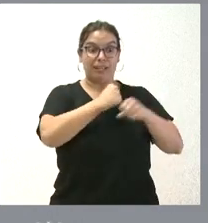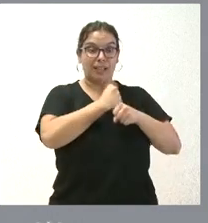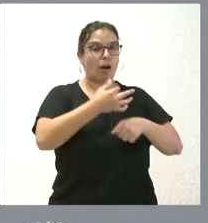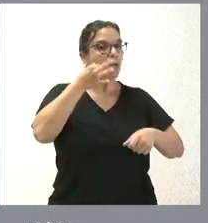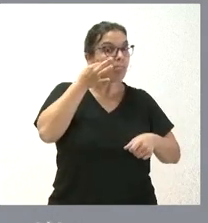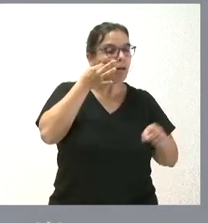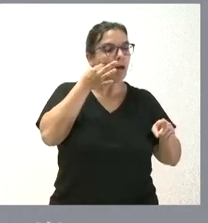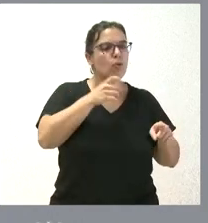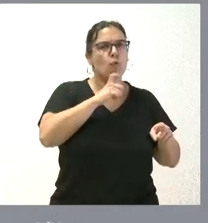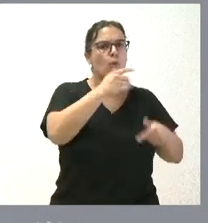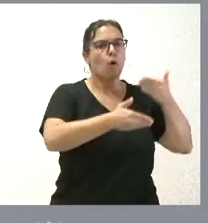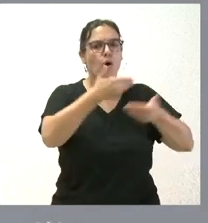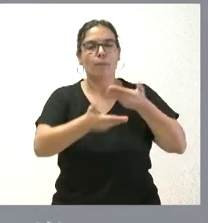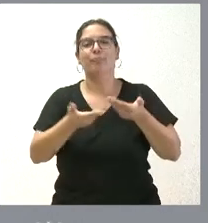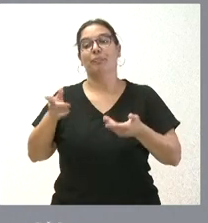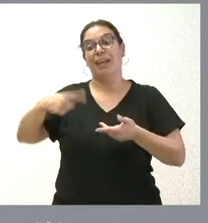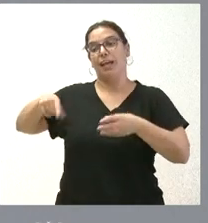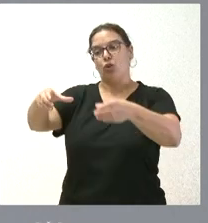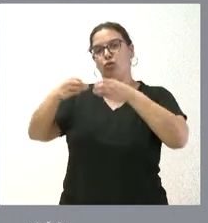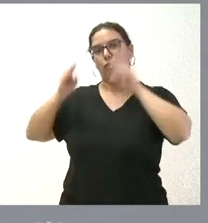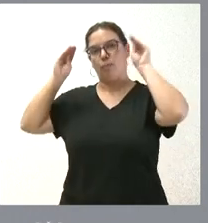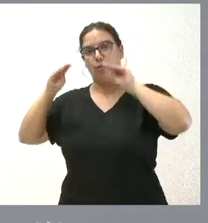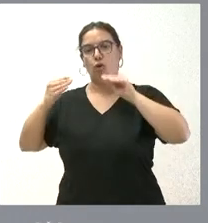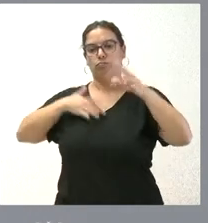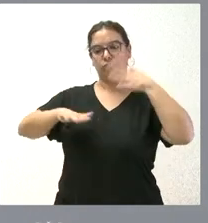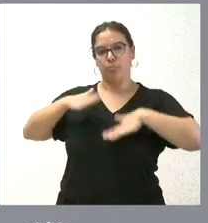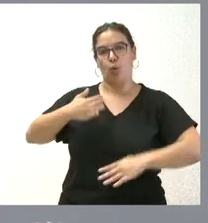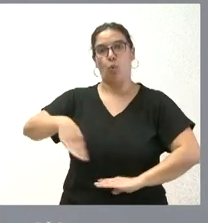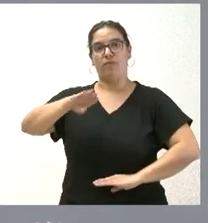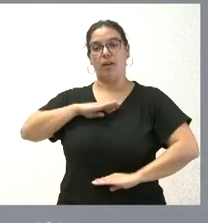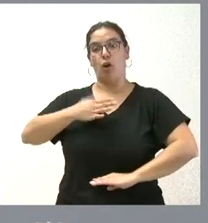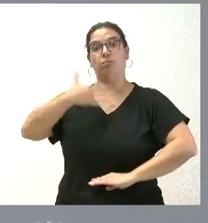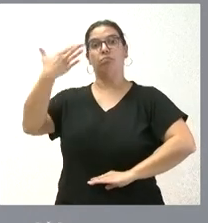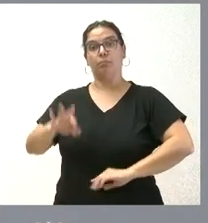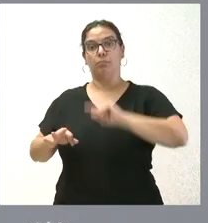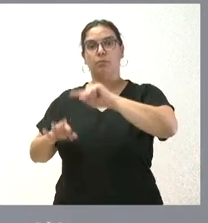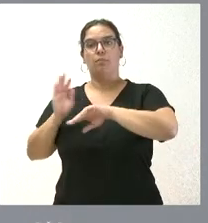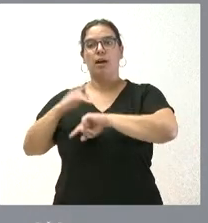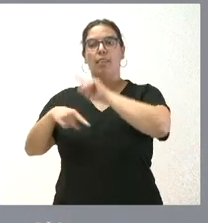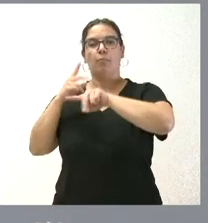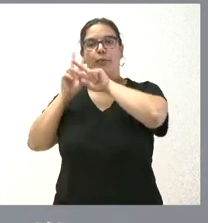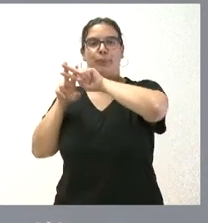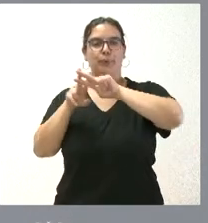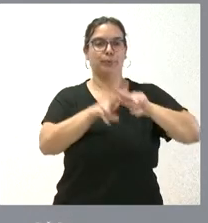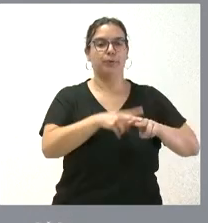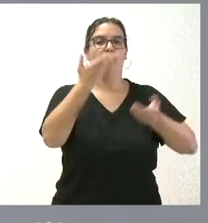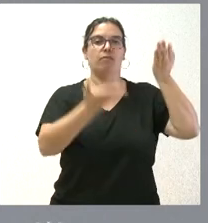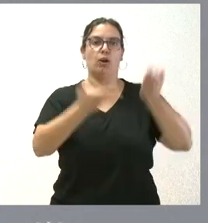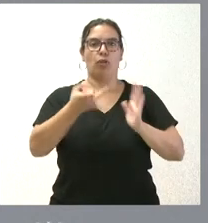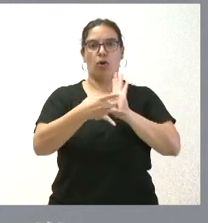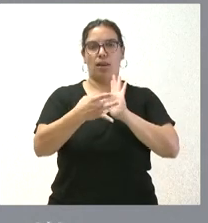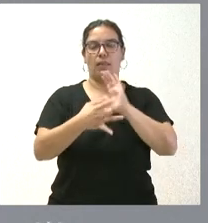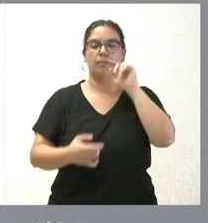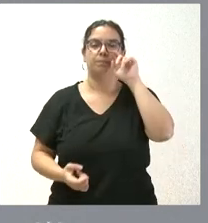llevará a cabo un procedimiento de formación, de cualificación de empleados públicos en las materias relativas a la evaluación de la calidad de los servicios